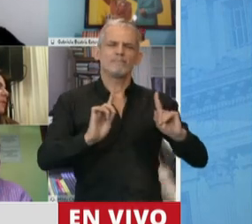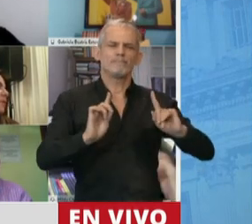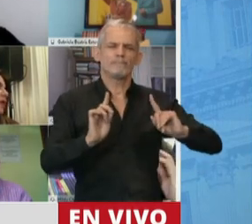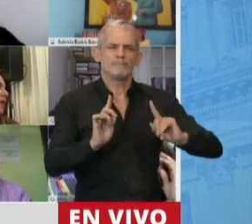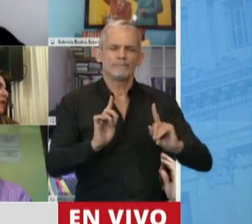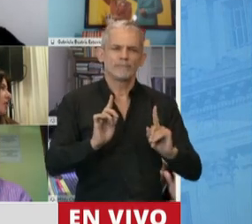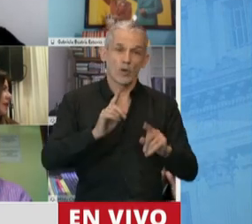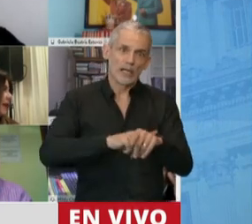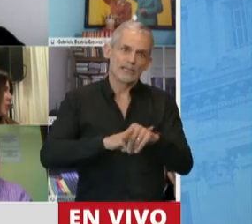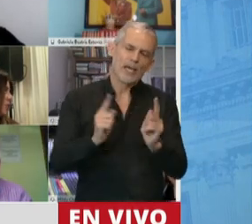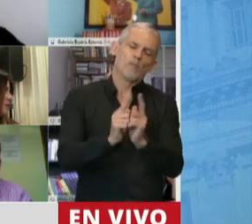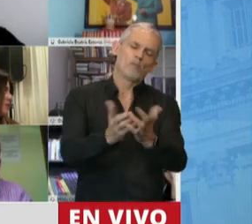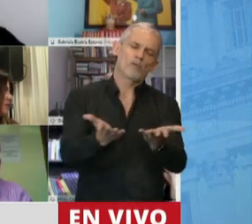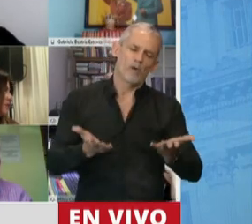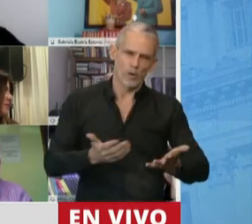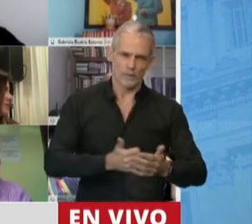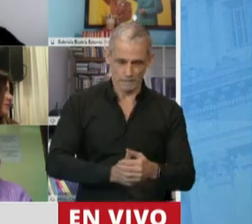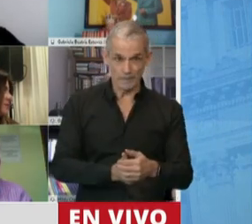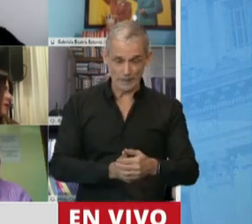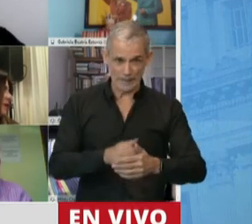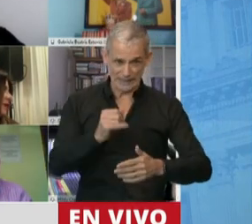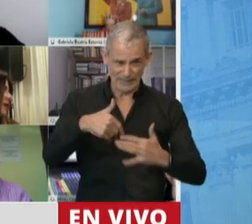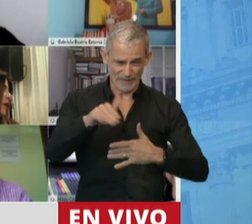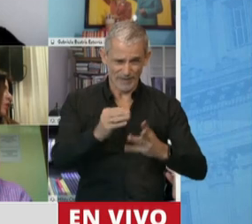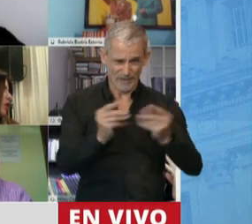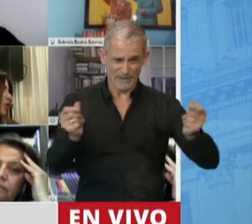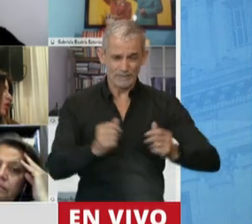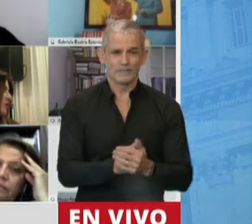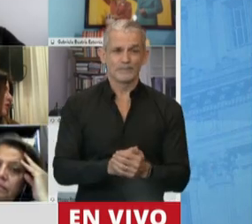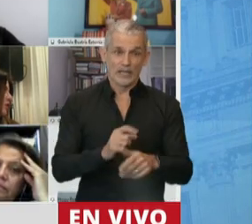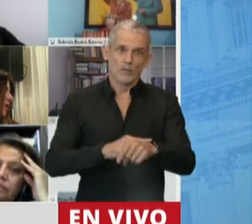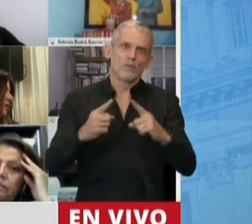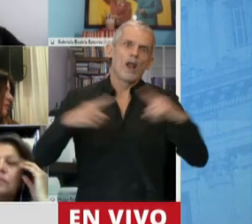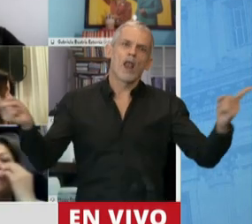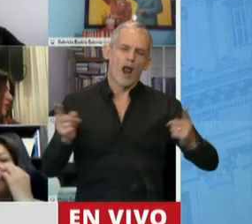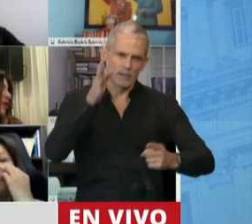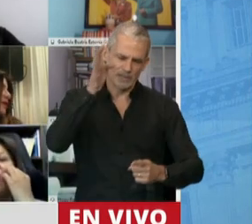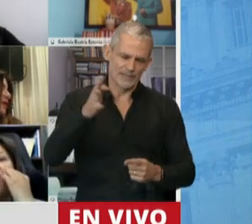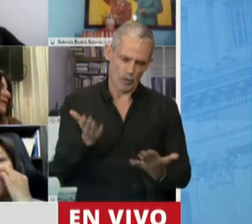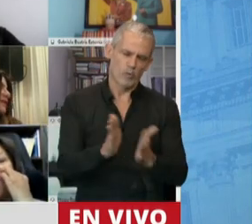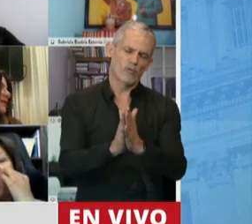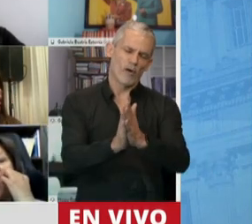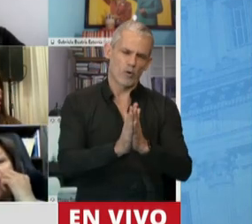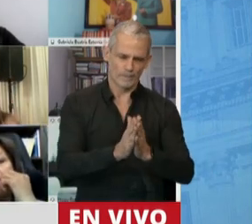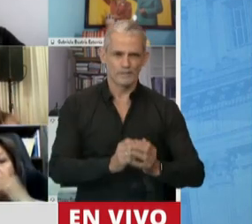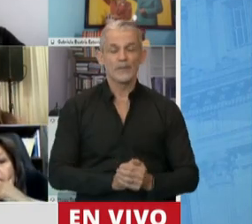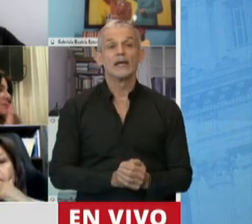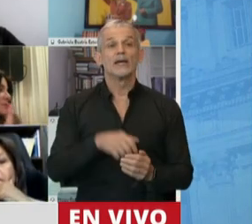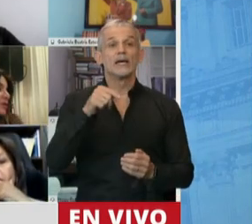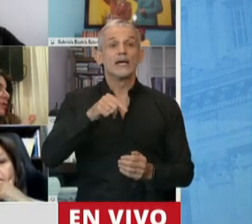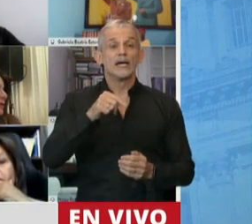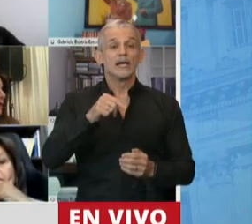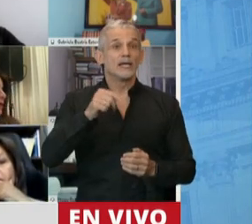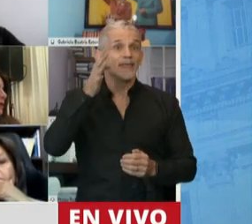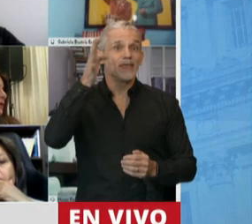en las luchas... Diputada, le pido por favor si puede ir cerrando que está largamente excedida en su tiempo. Lo que abunda